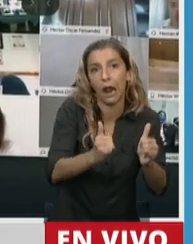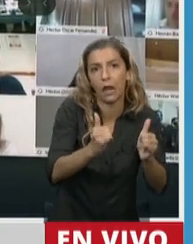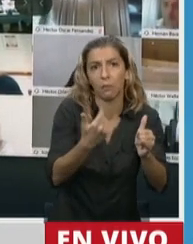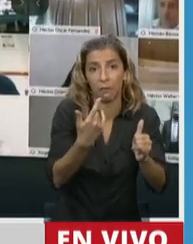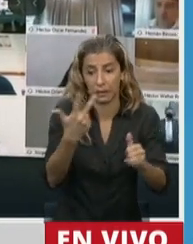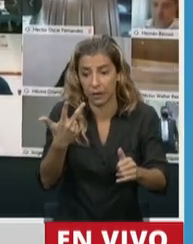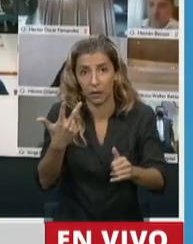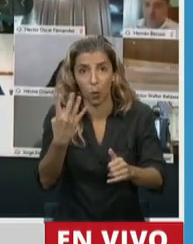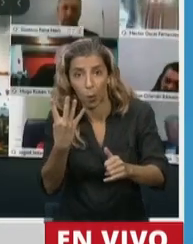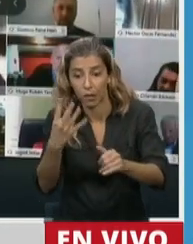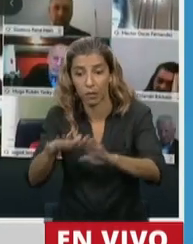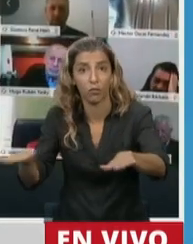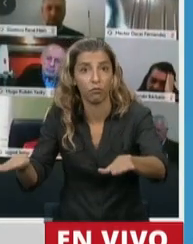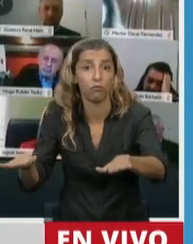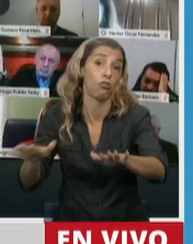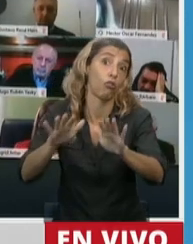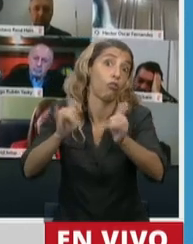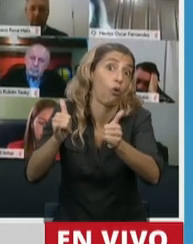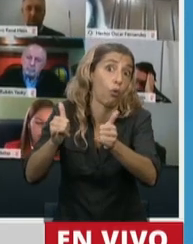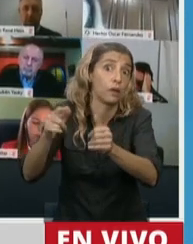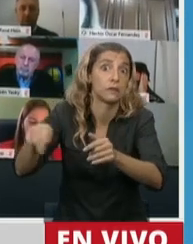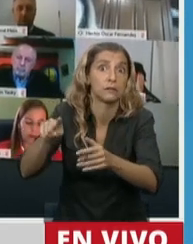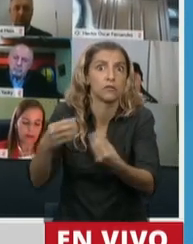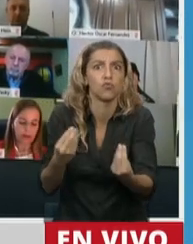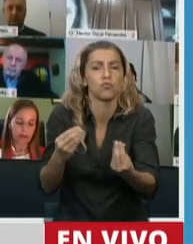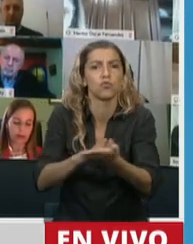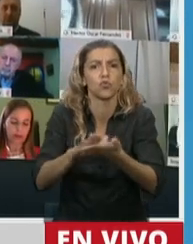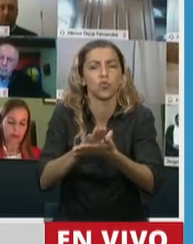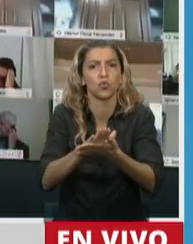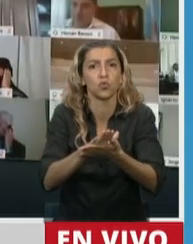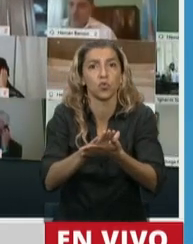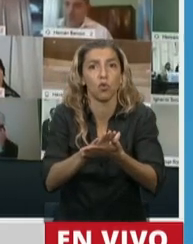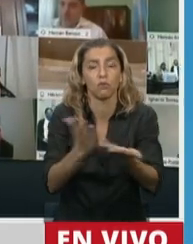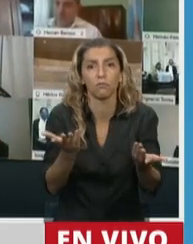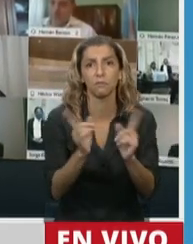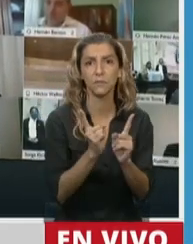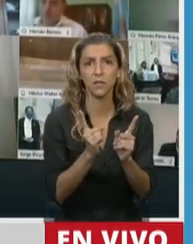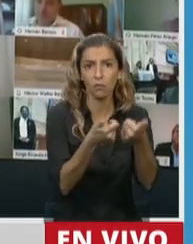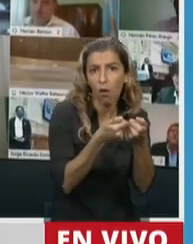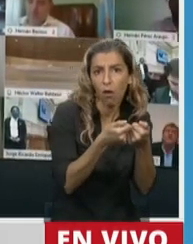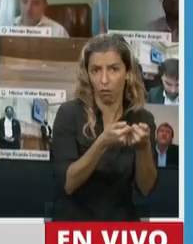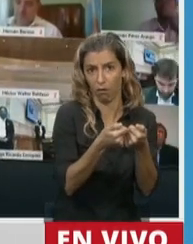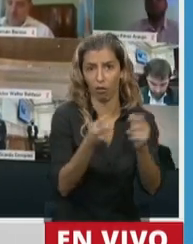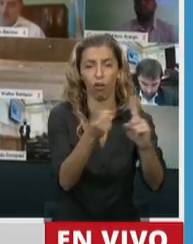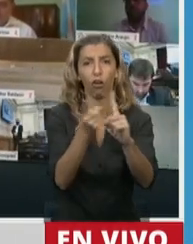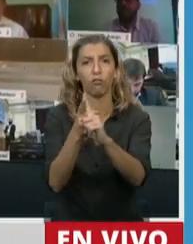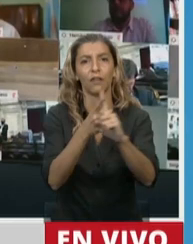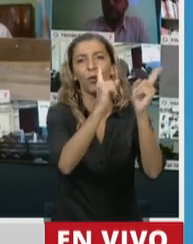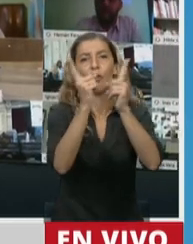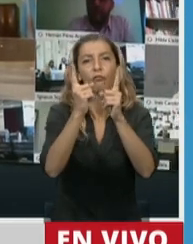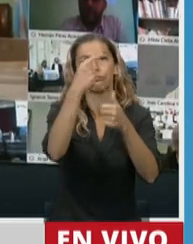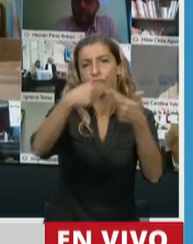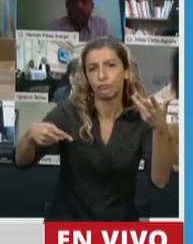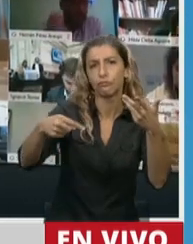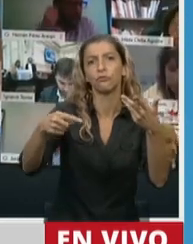4 niños, adolescentes. ¿Cómo van a ser para poder estar en contacto con sus docentes, realizar las